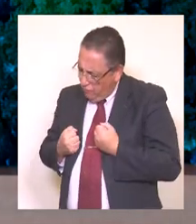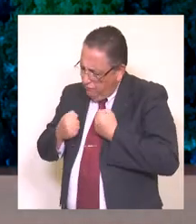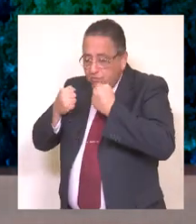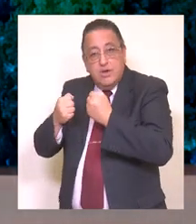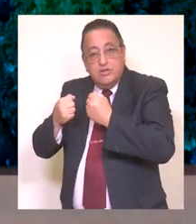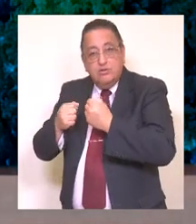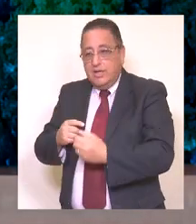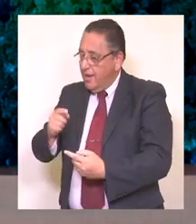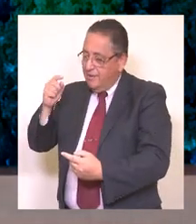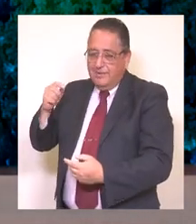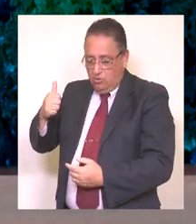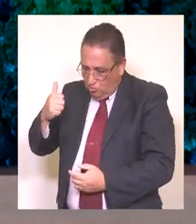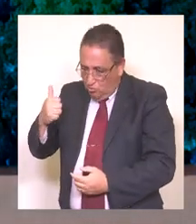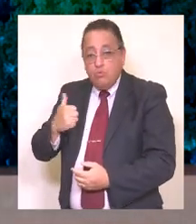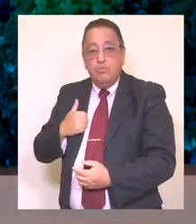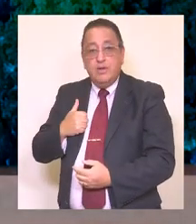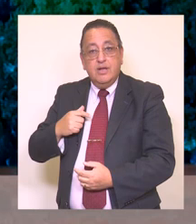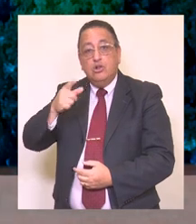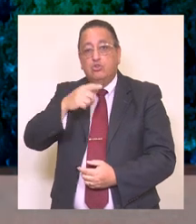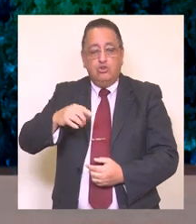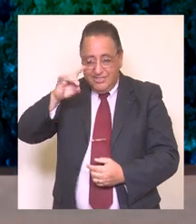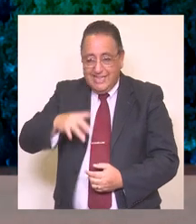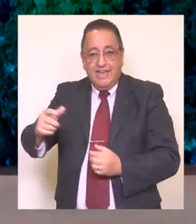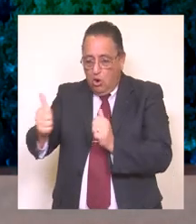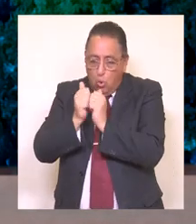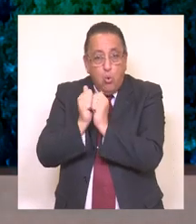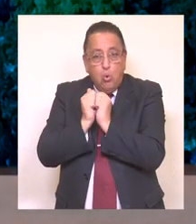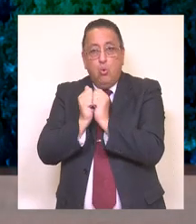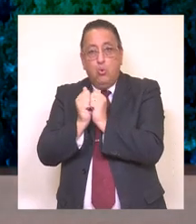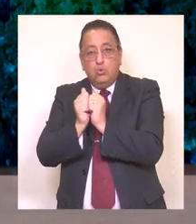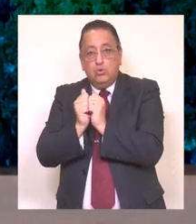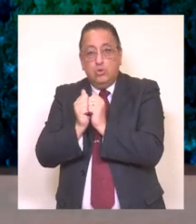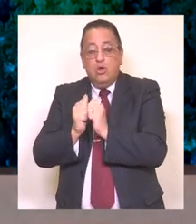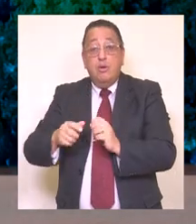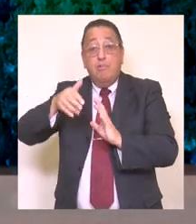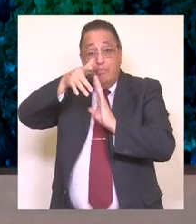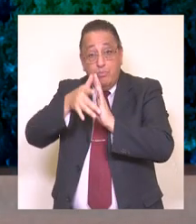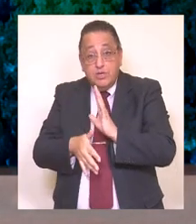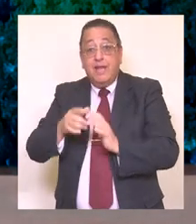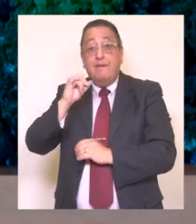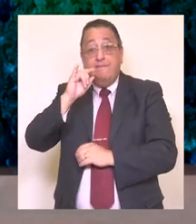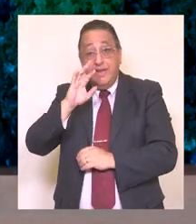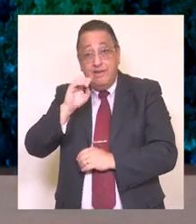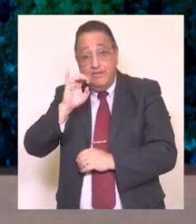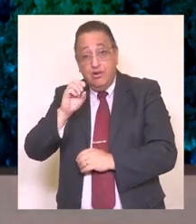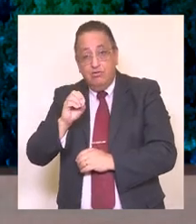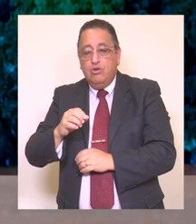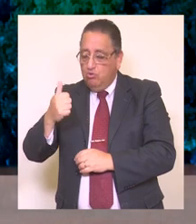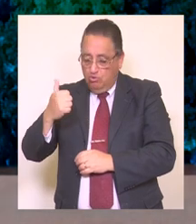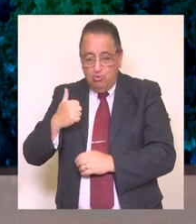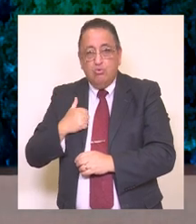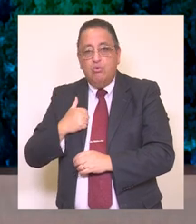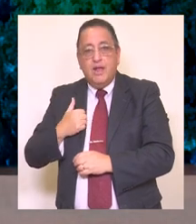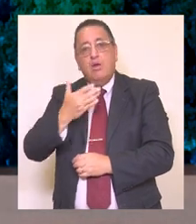porque estoy cierto que trabajando juntos, unidamente por Munchen y Bío Bío lo vamos a